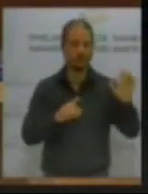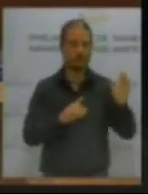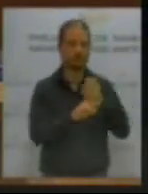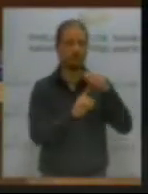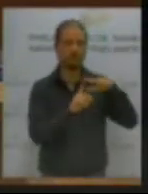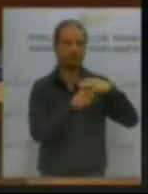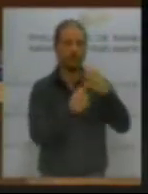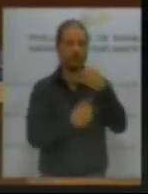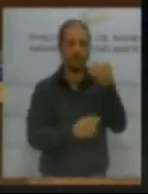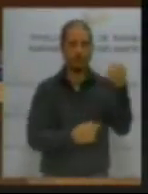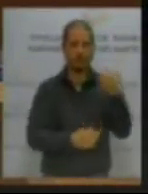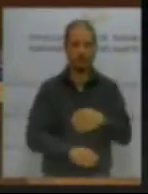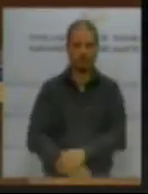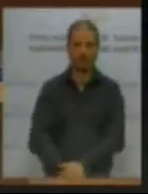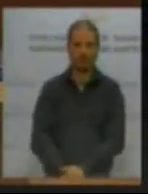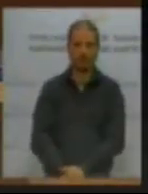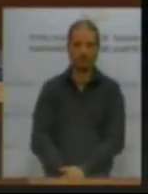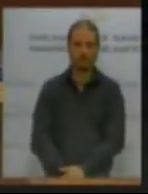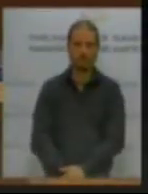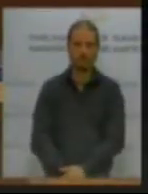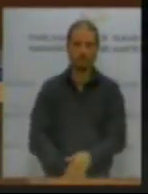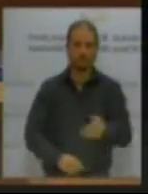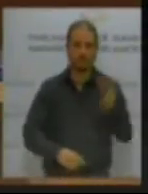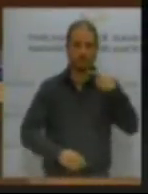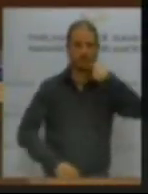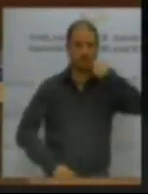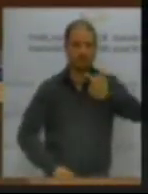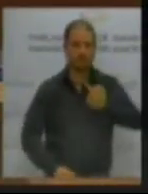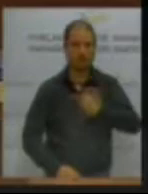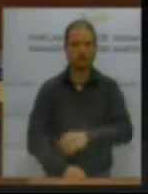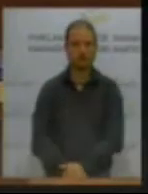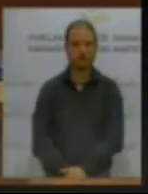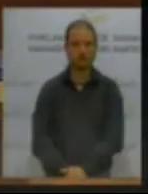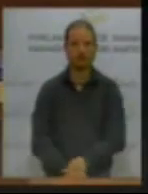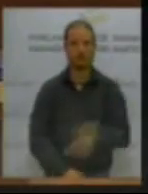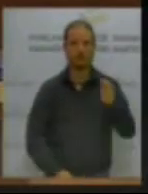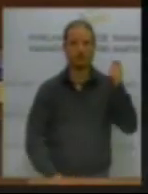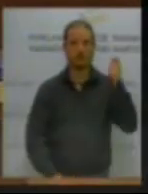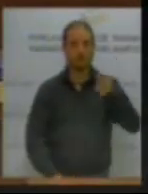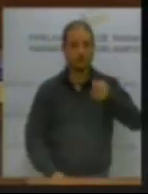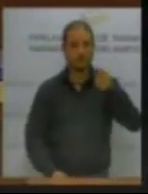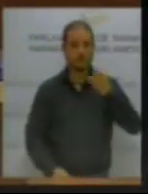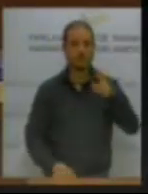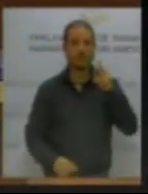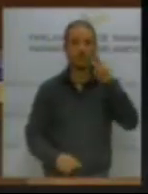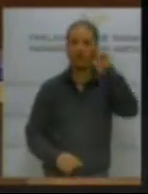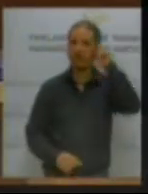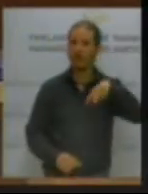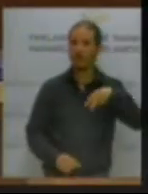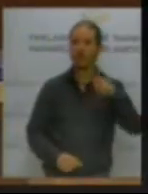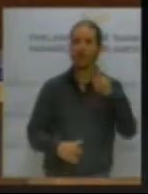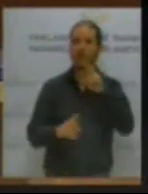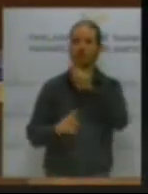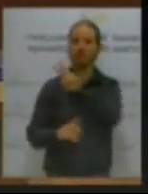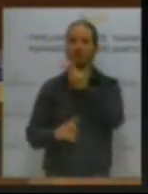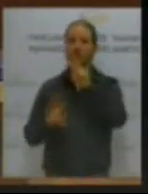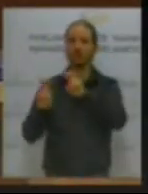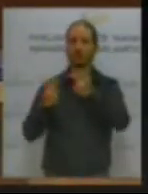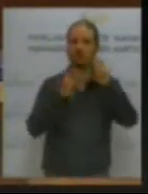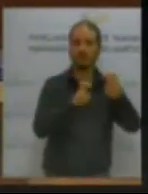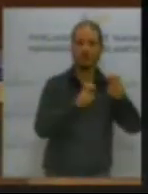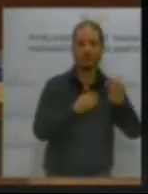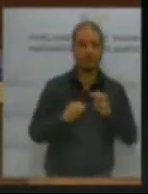falta tampoco, pero bueno, lo voy a hacer, señor Araiz, decirle que la sentencia solo le da la razón en dos cuestiones. En dos cuestiones de ocho.